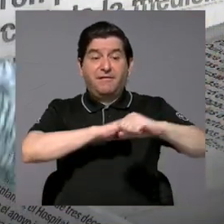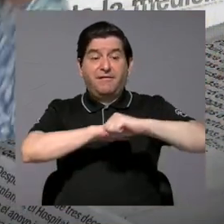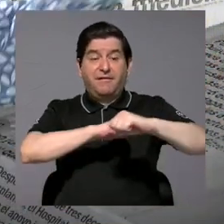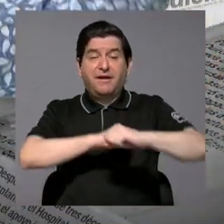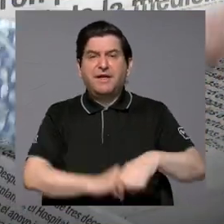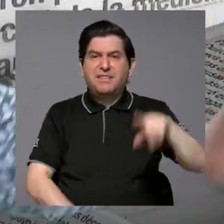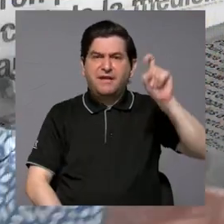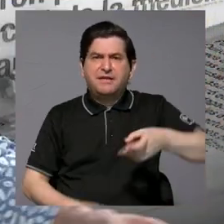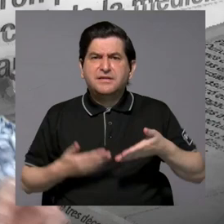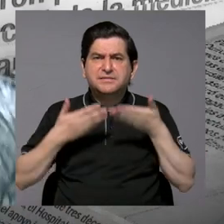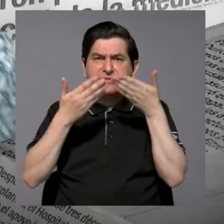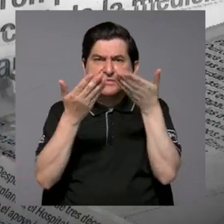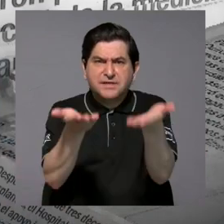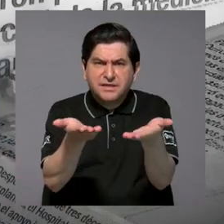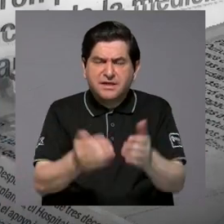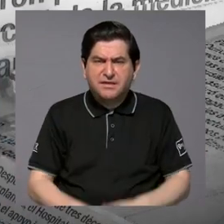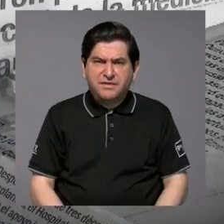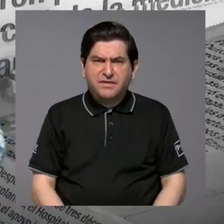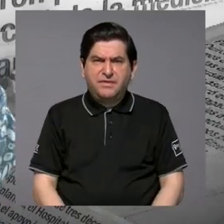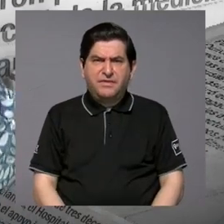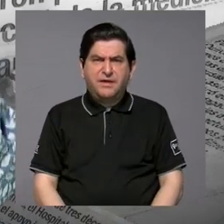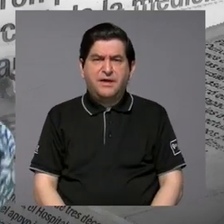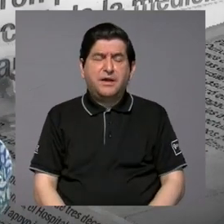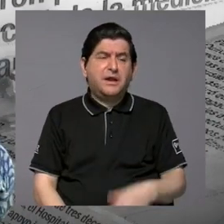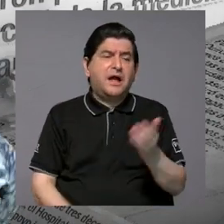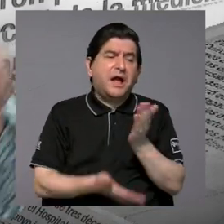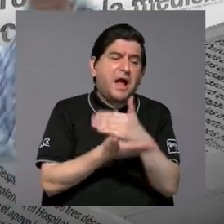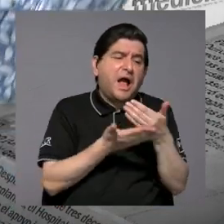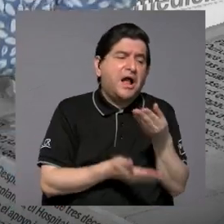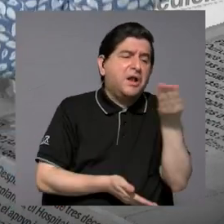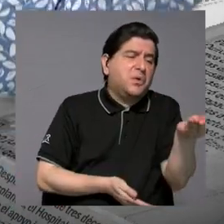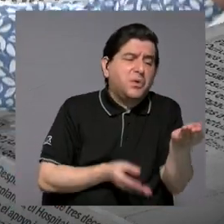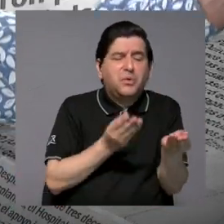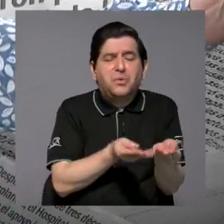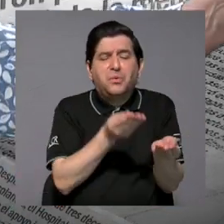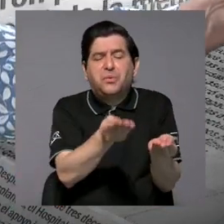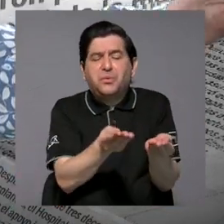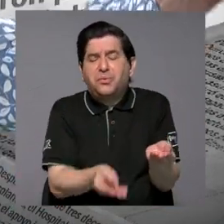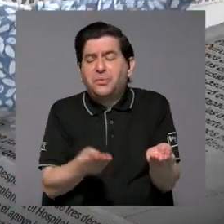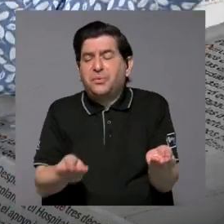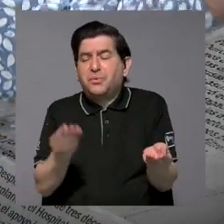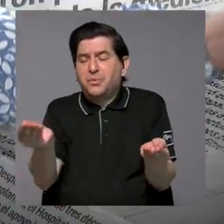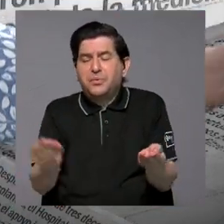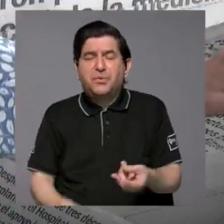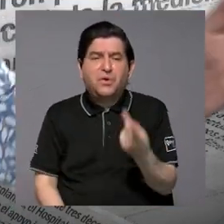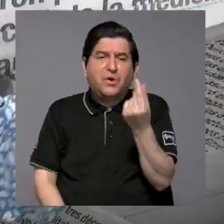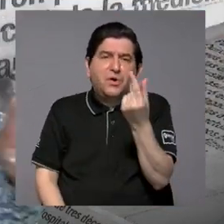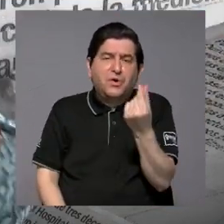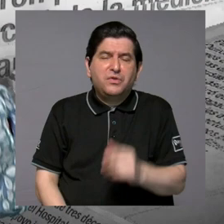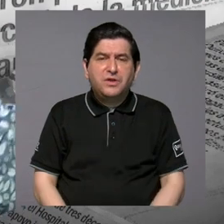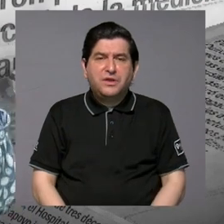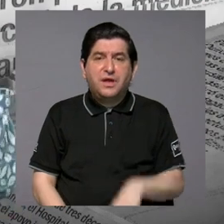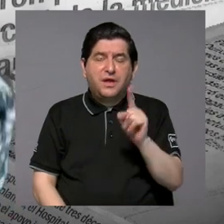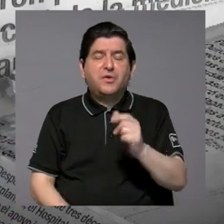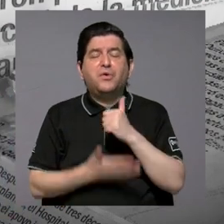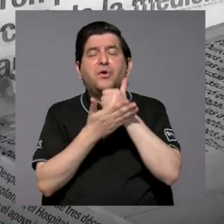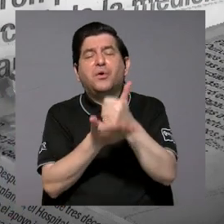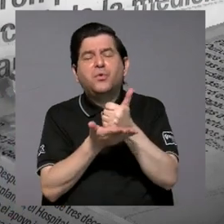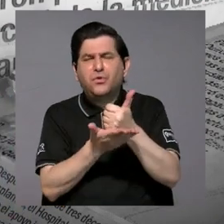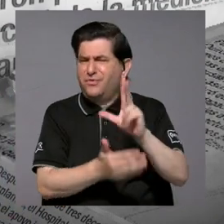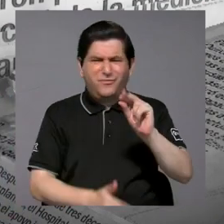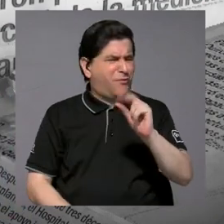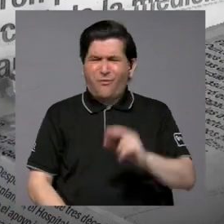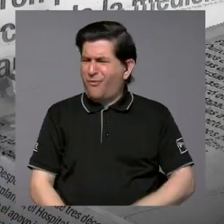tenemos que es darle más a este, y darle este otro puñito a este otro, y cuánta platita le vamos a dar en un bono,